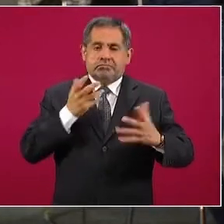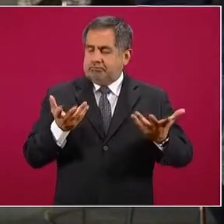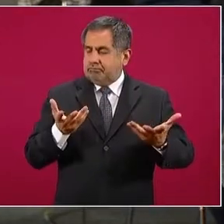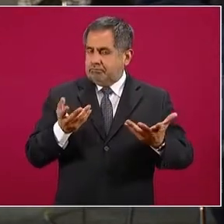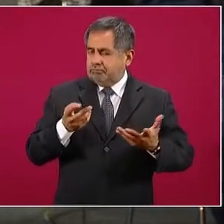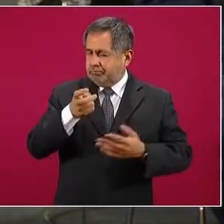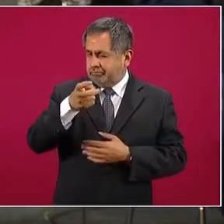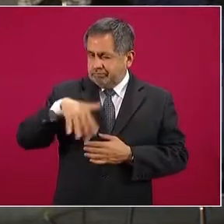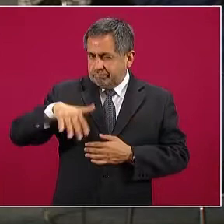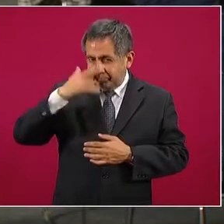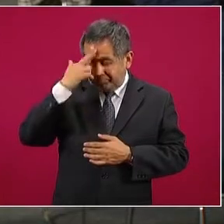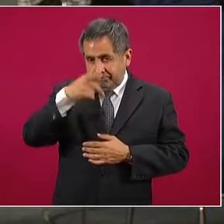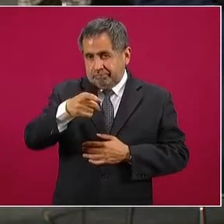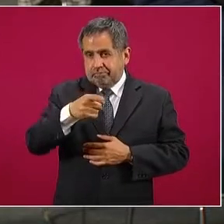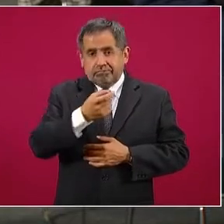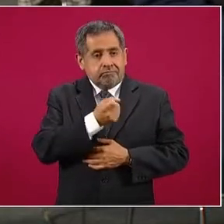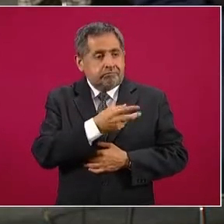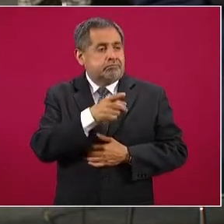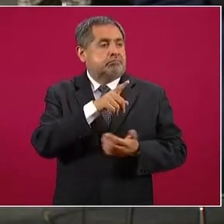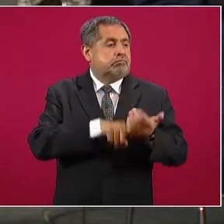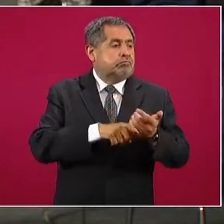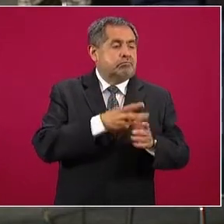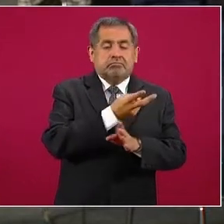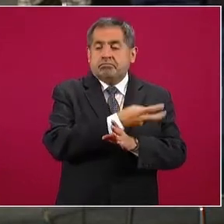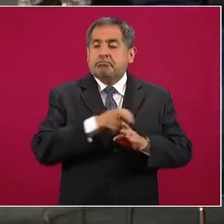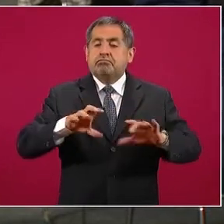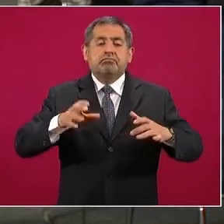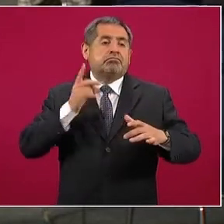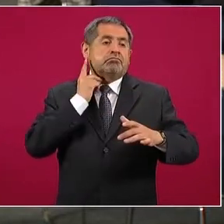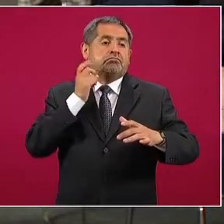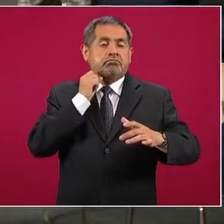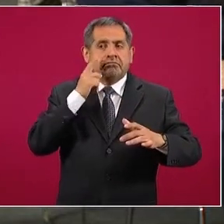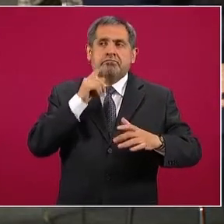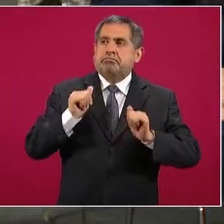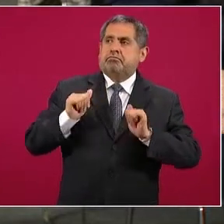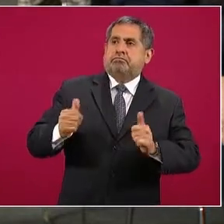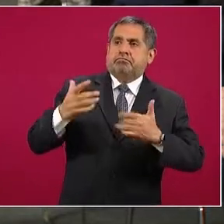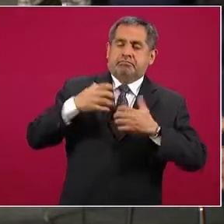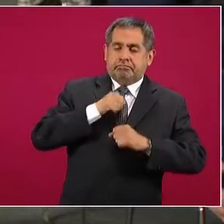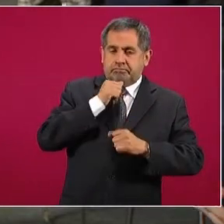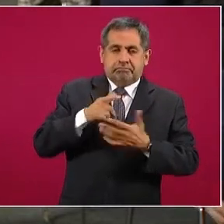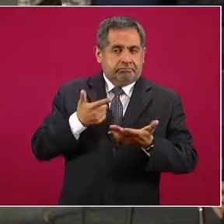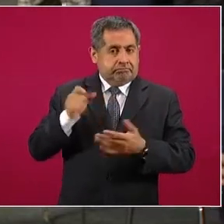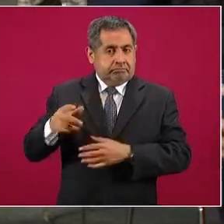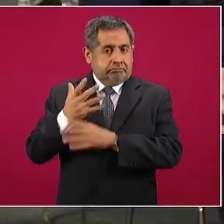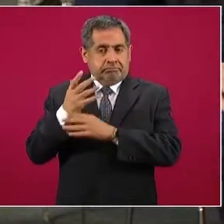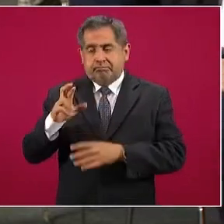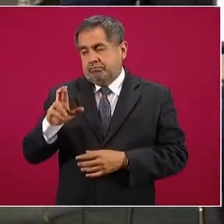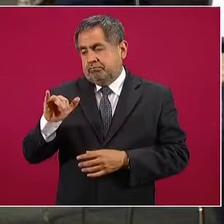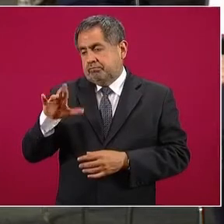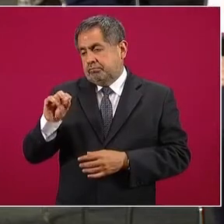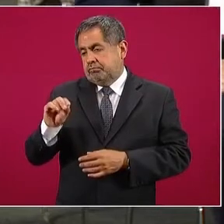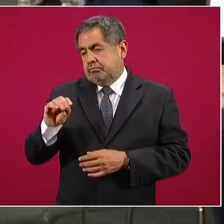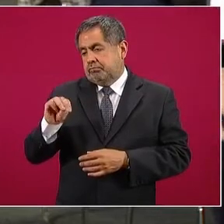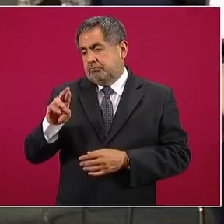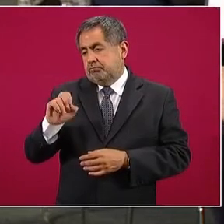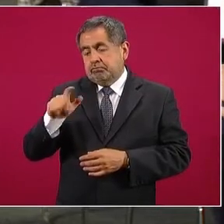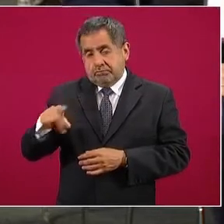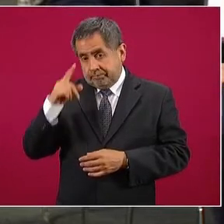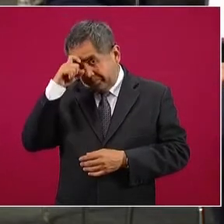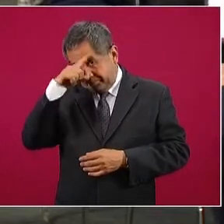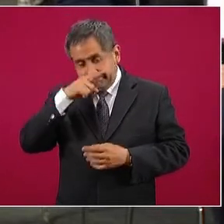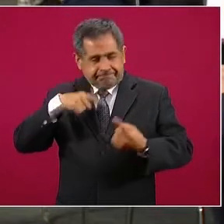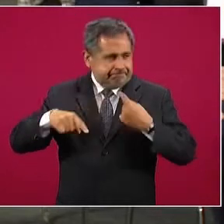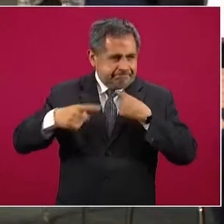mencionaba el otro día buscando su fuero, pero también, bueno, porque el mismo Ricardo Monreal ha mencionado que ha sido muy difícil encontrar